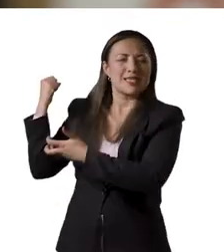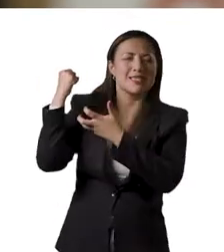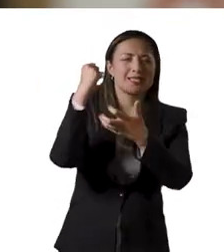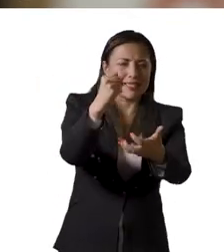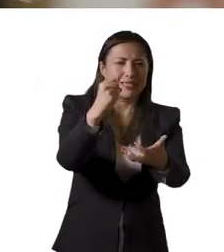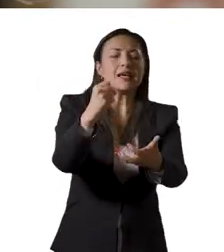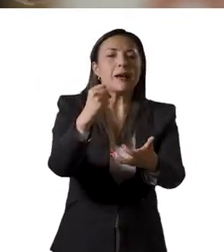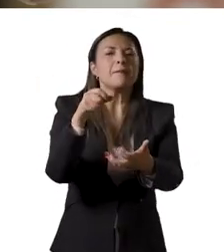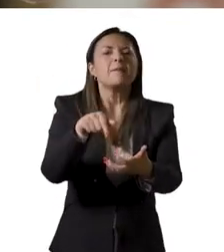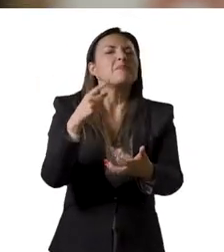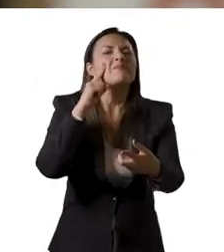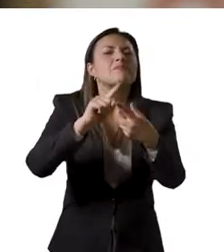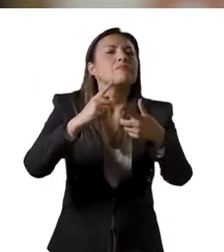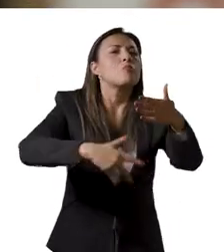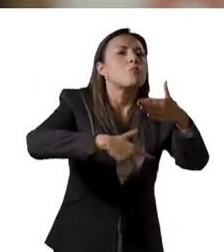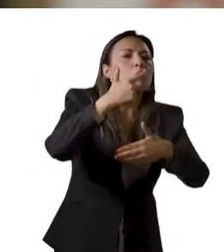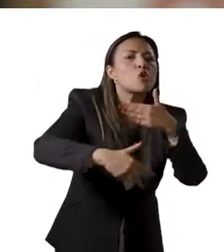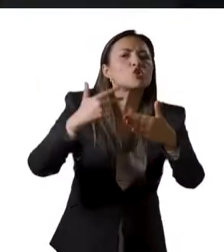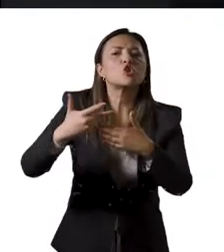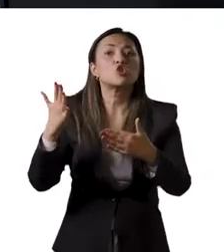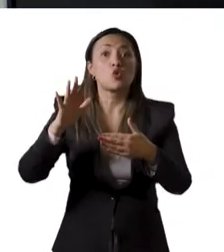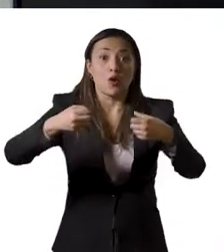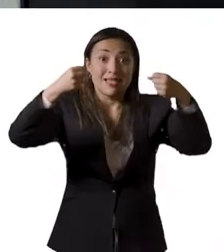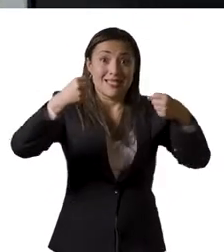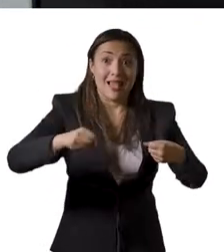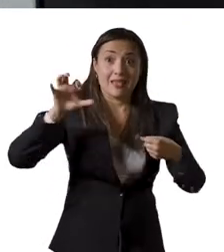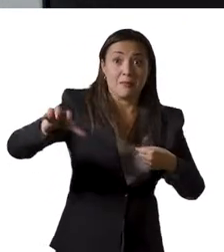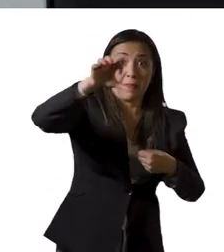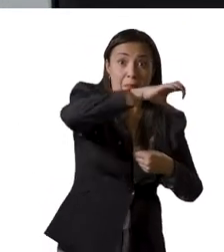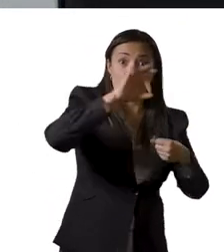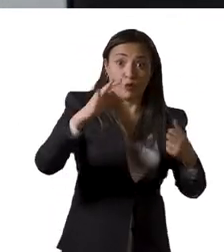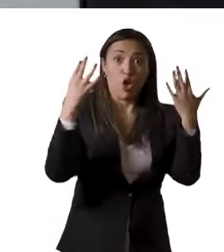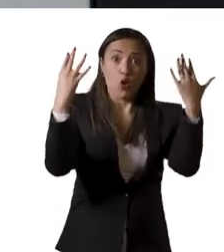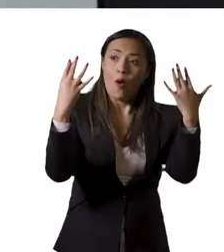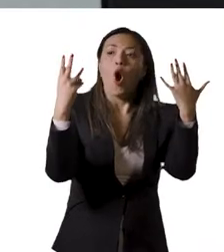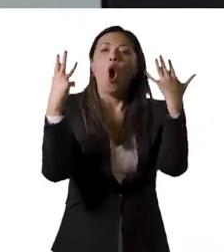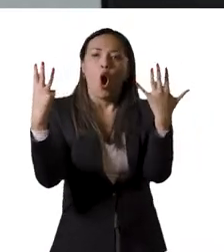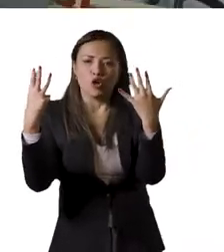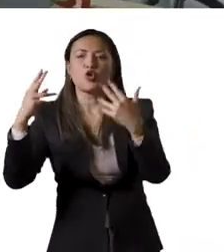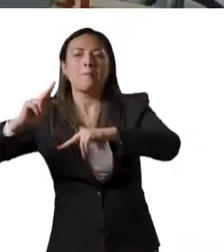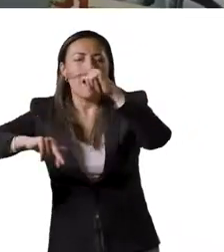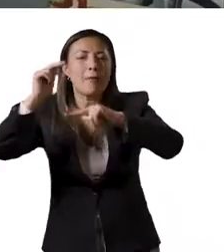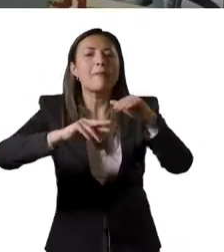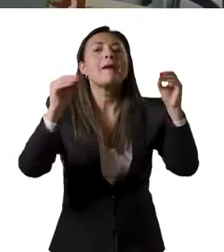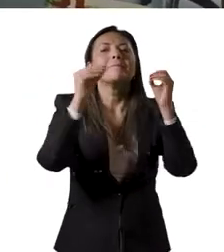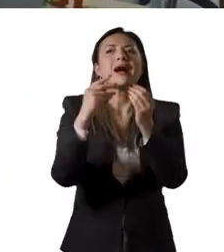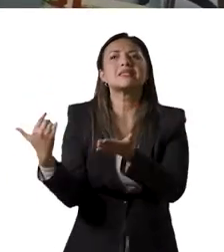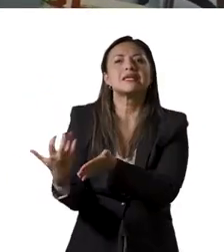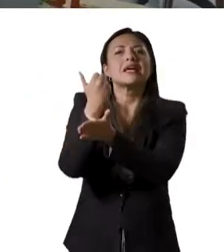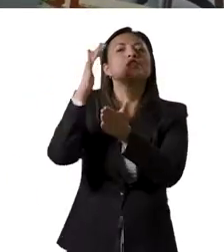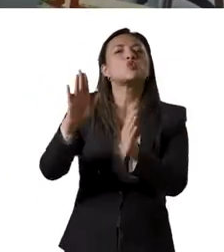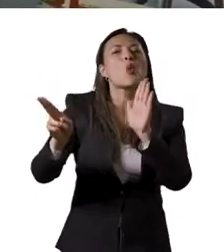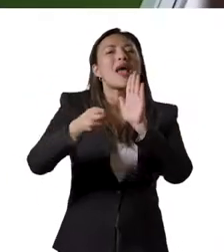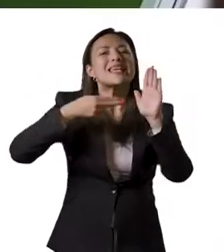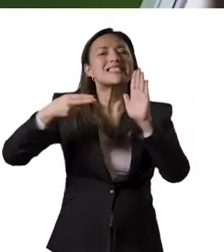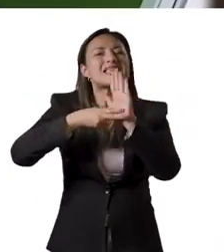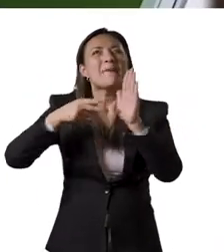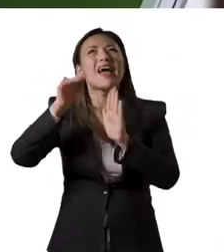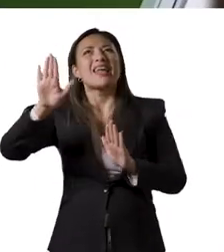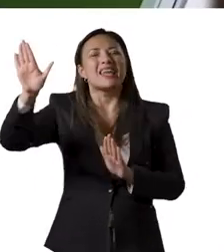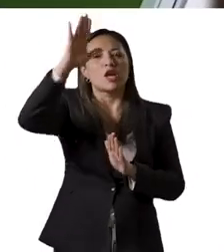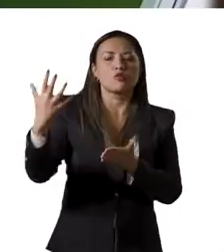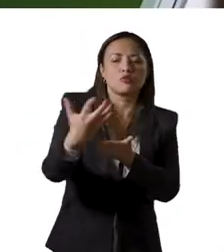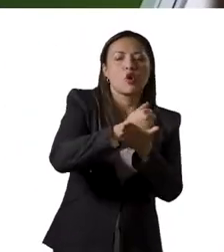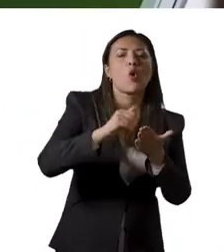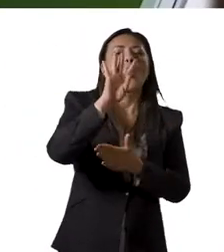,507,491 pesos para proyectos en ocho de sus nueve sedes. También gestionó recursos con